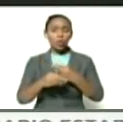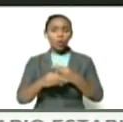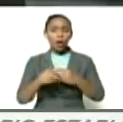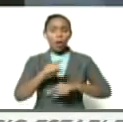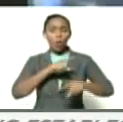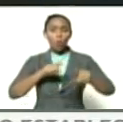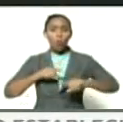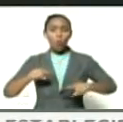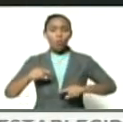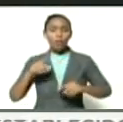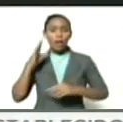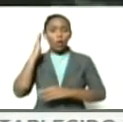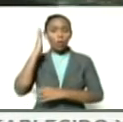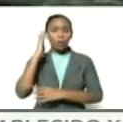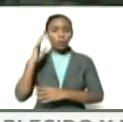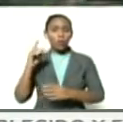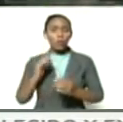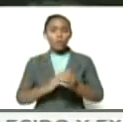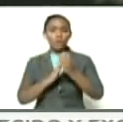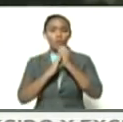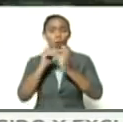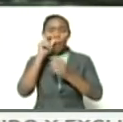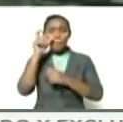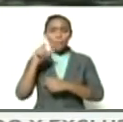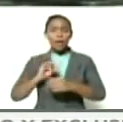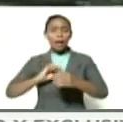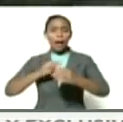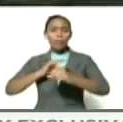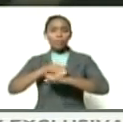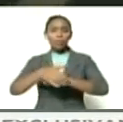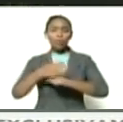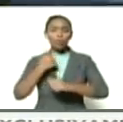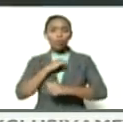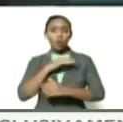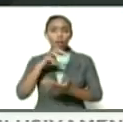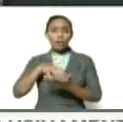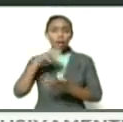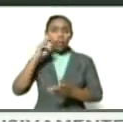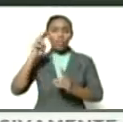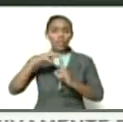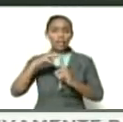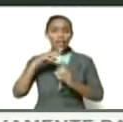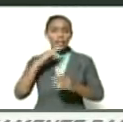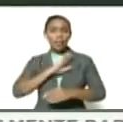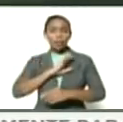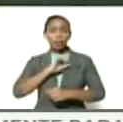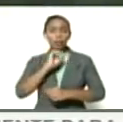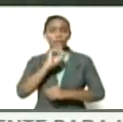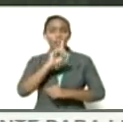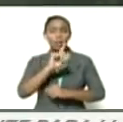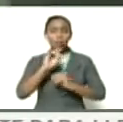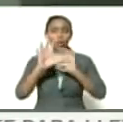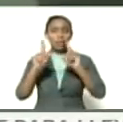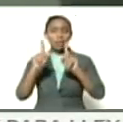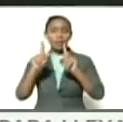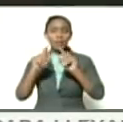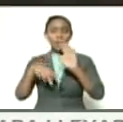coordinación del Congreso encabezada por el compañero Héctor Rodríguez nosotros en el estado Táchira tenemos 113 comunas